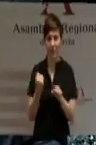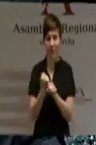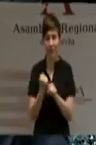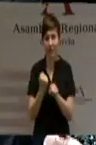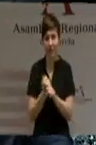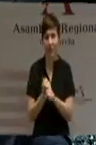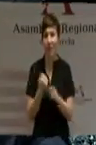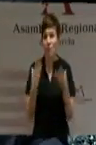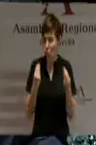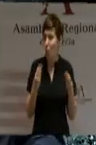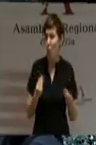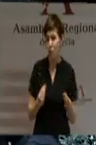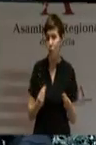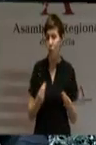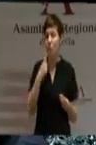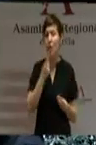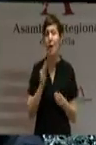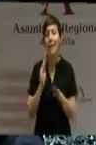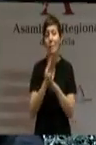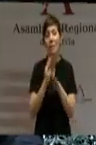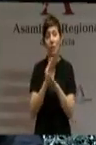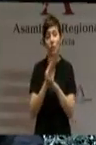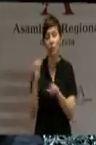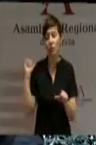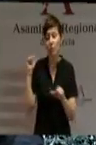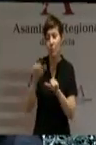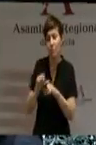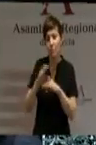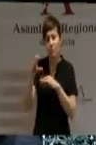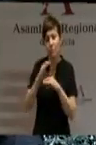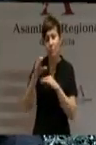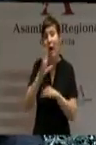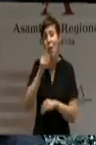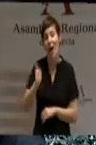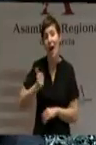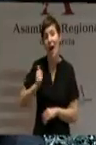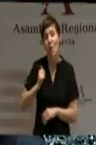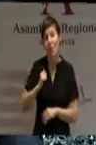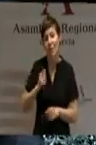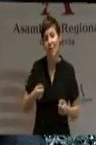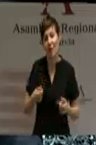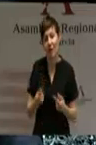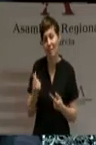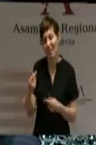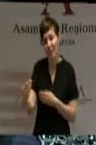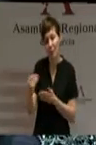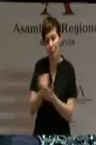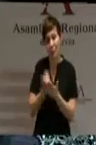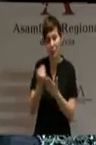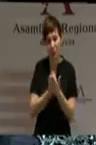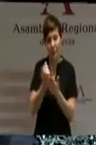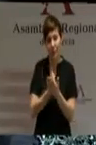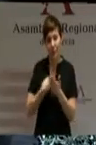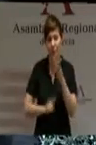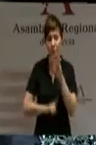el momento de sacar rendimiento a las inversiones que hemos hecho y que nos permitirán atraer más riqueza y más prosperidad a la región de Morte.